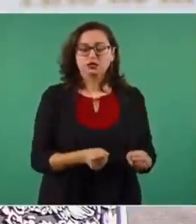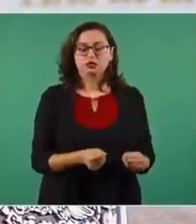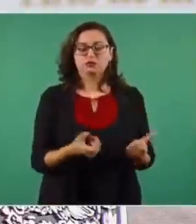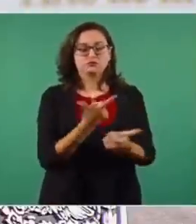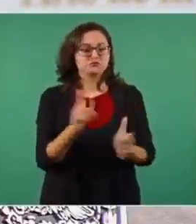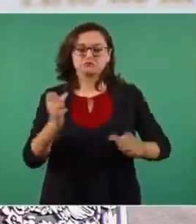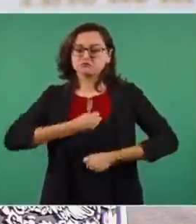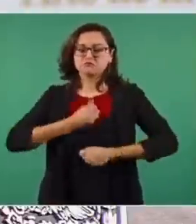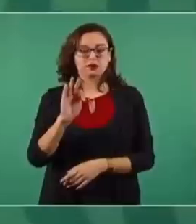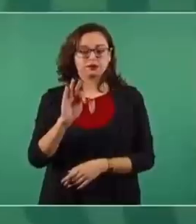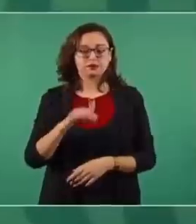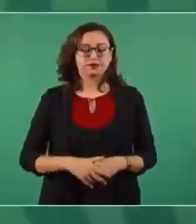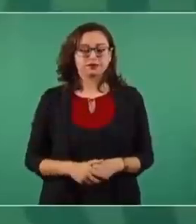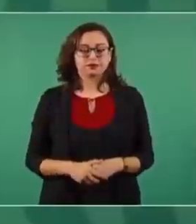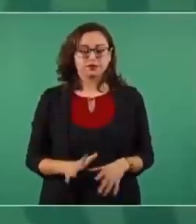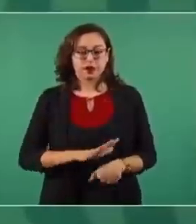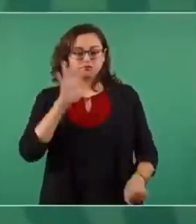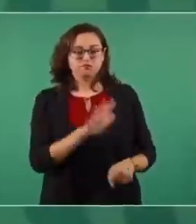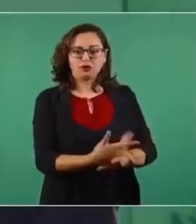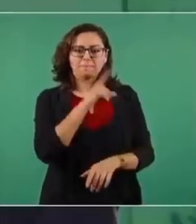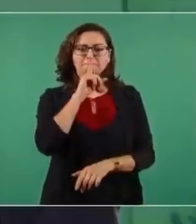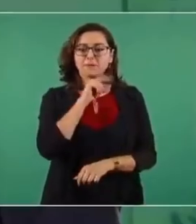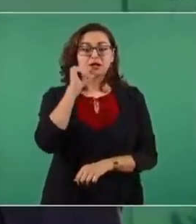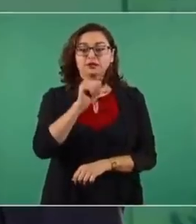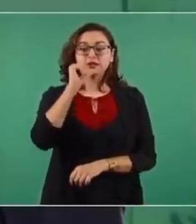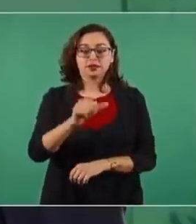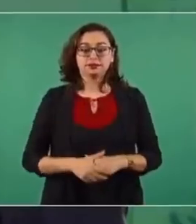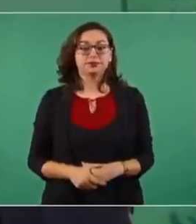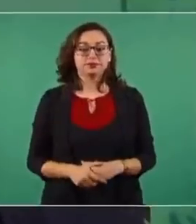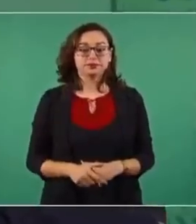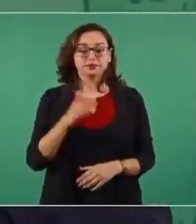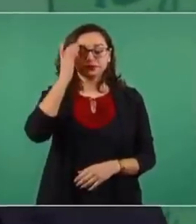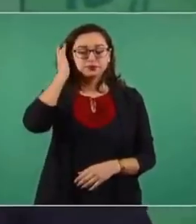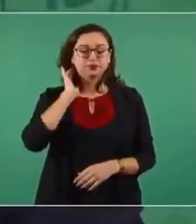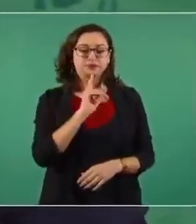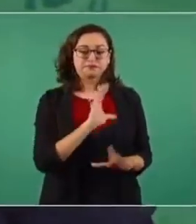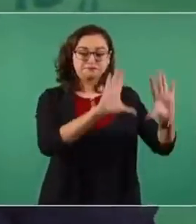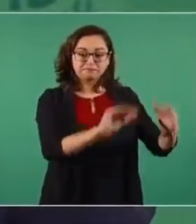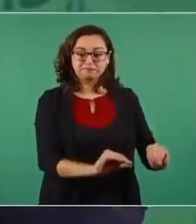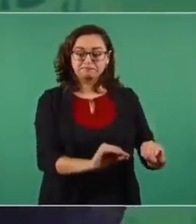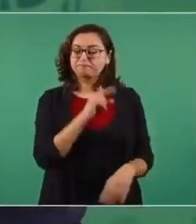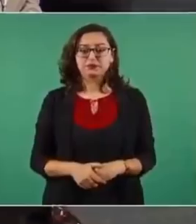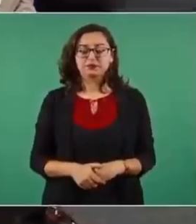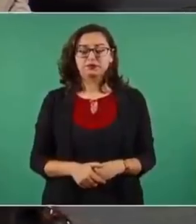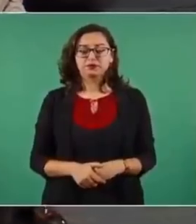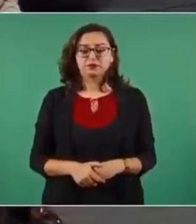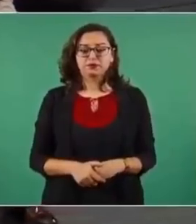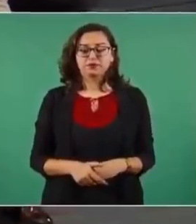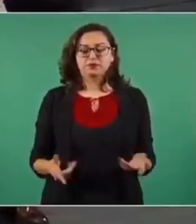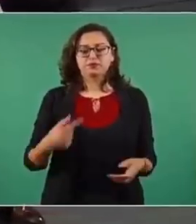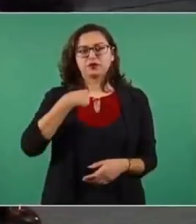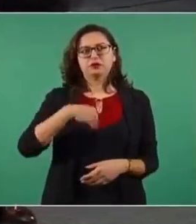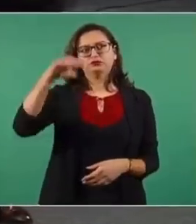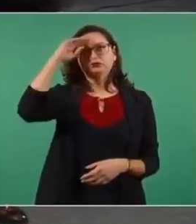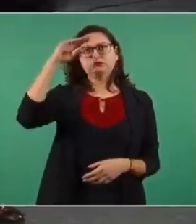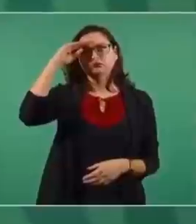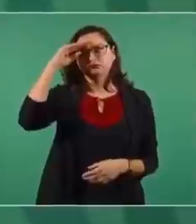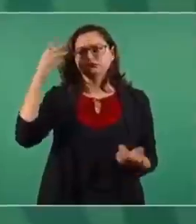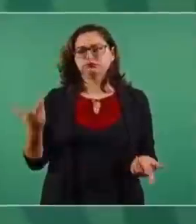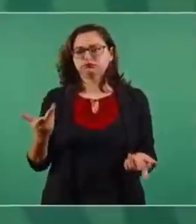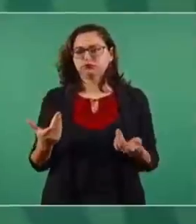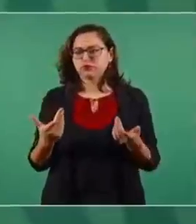la libre manifestación de las ideas y no va a haber represión a nadie, no va haber censura a los medios. Hemos podido salir adelante